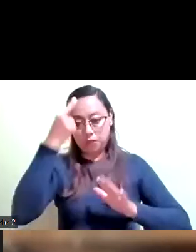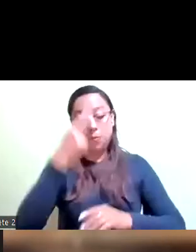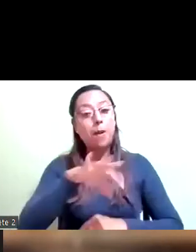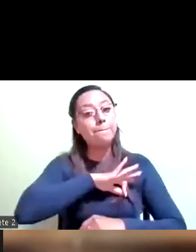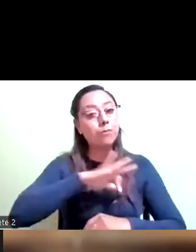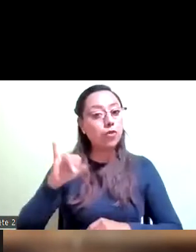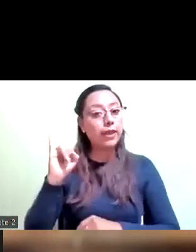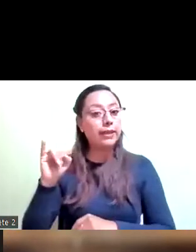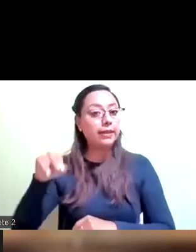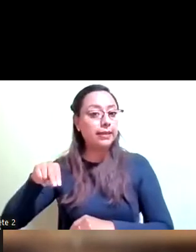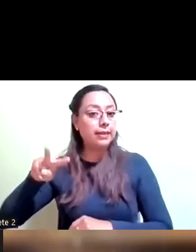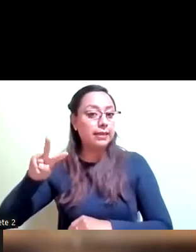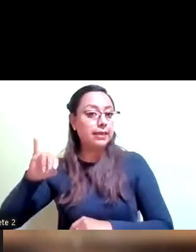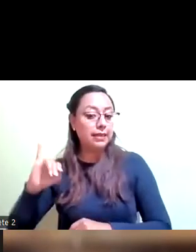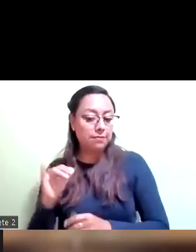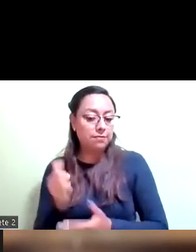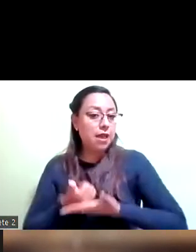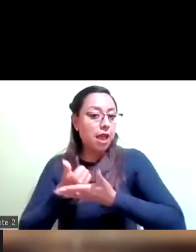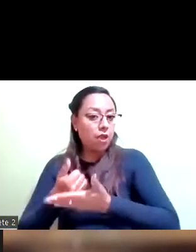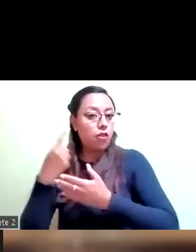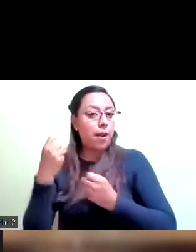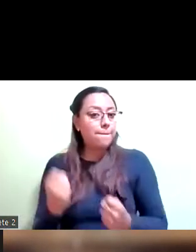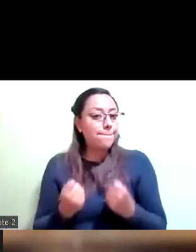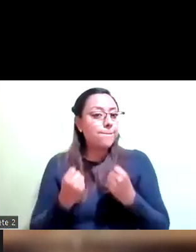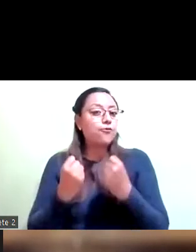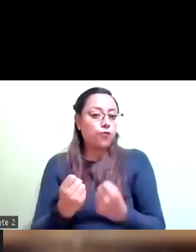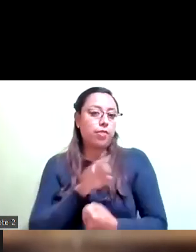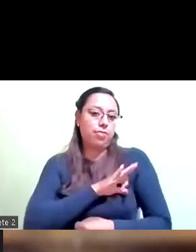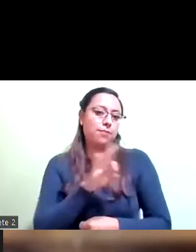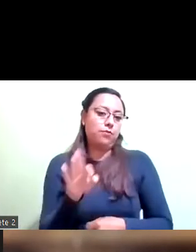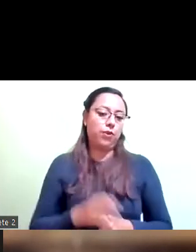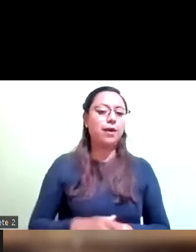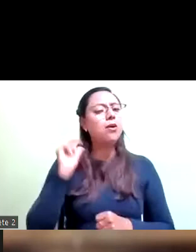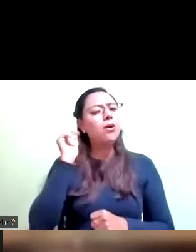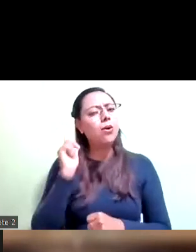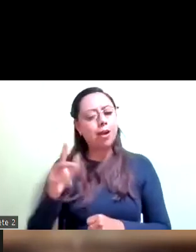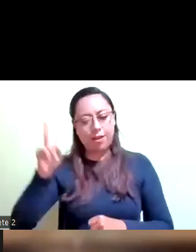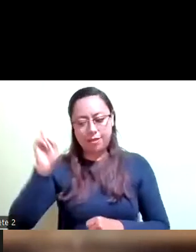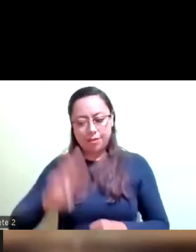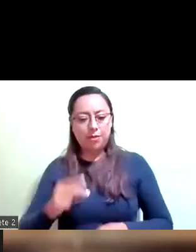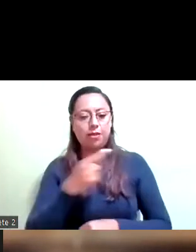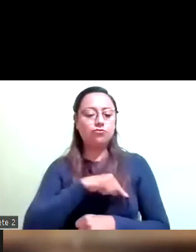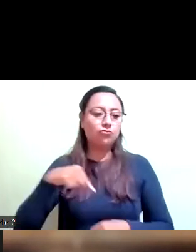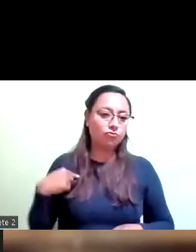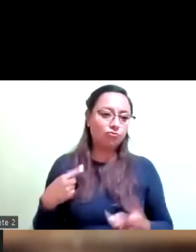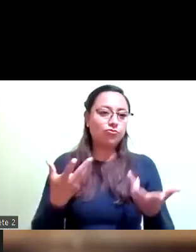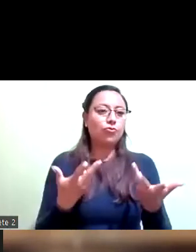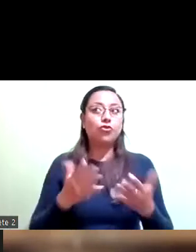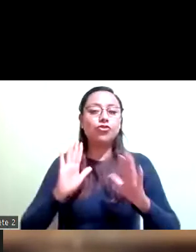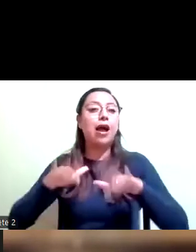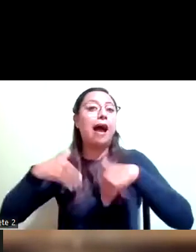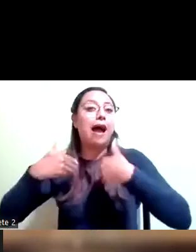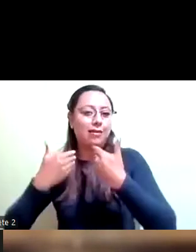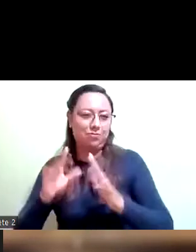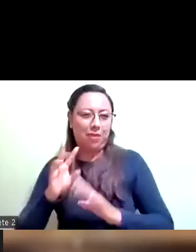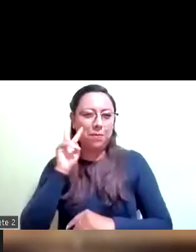para que ya no esperemos no tener tantas organizaciones a las afueras del Congreso